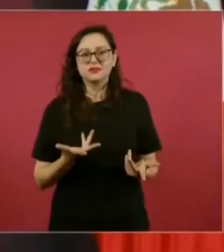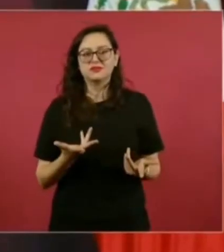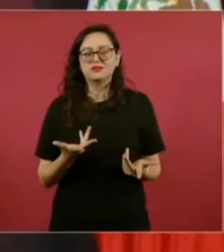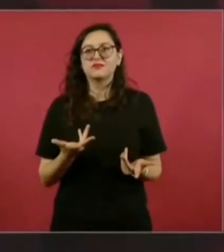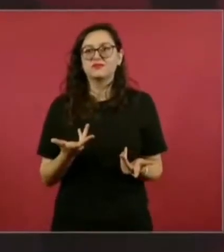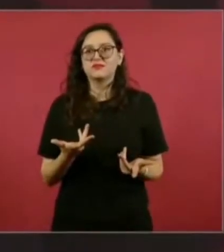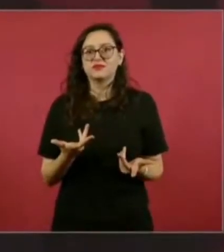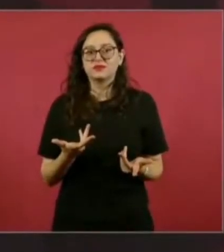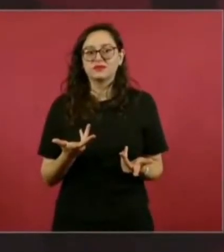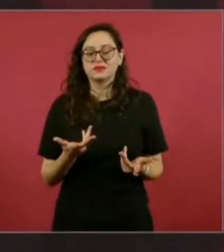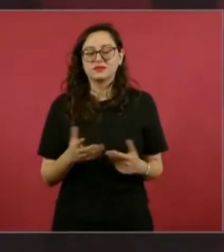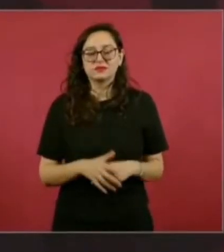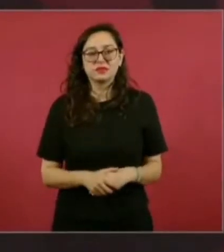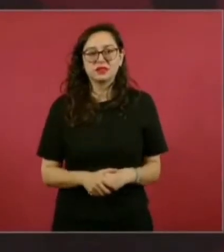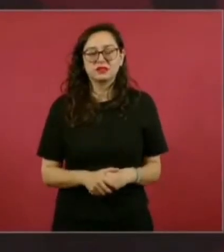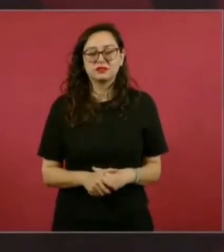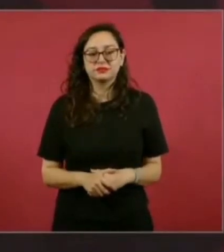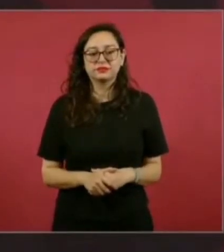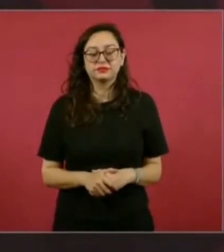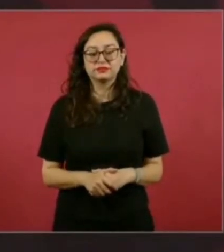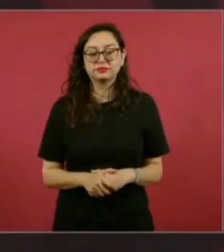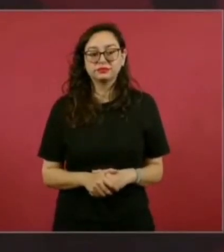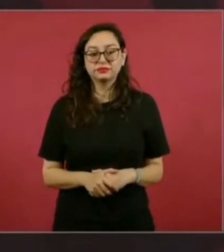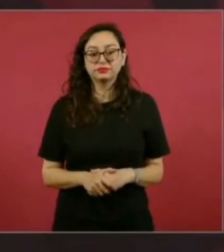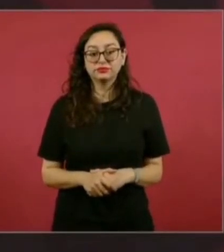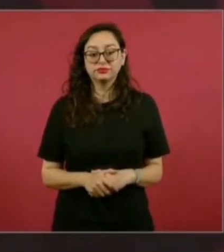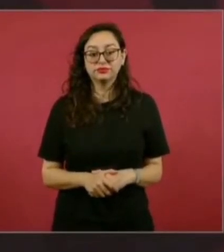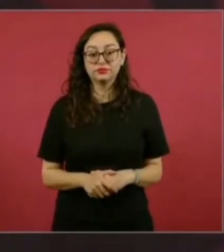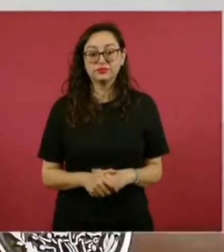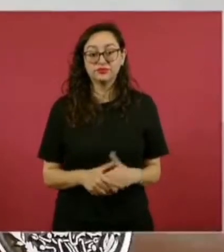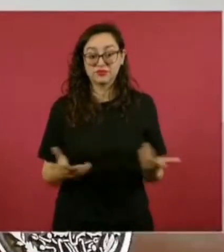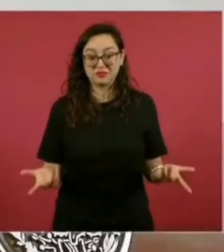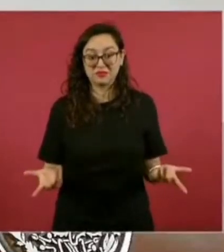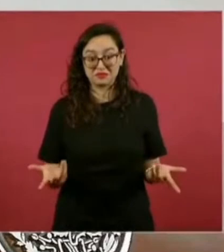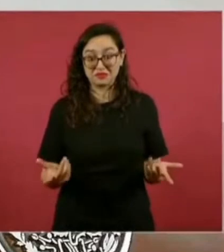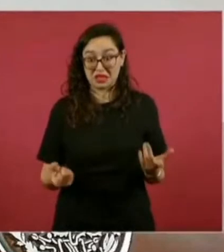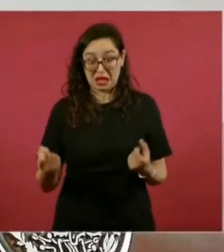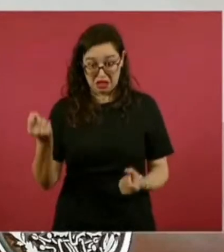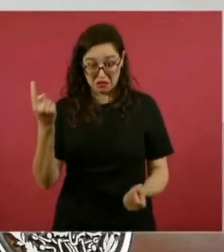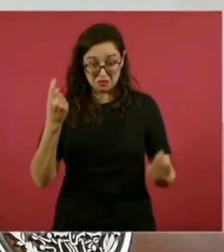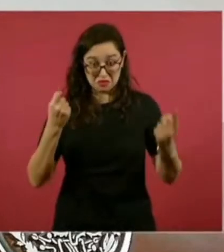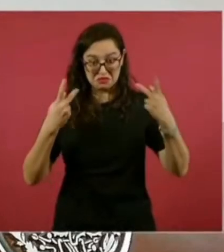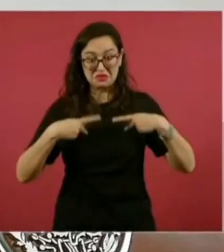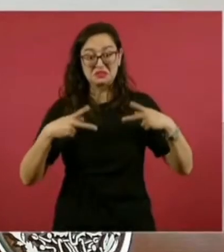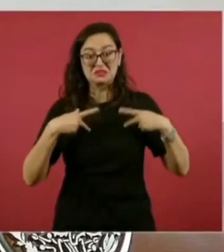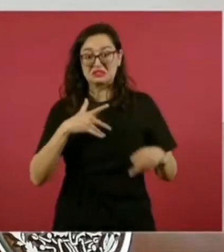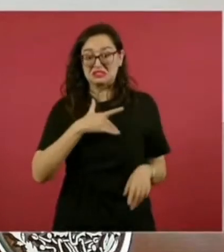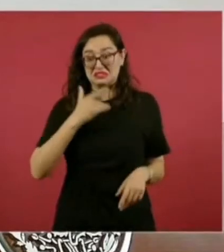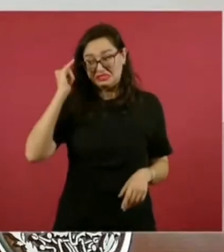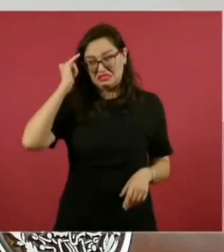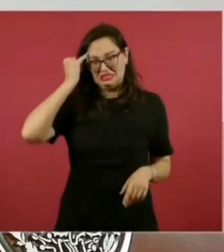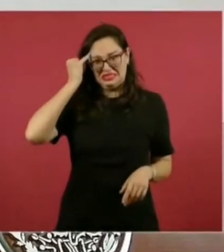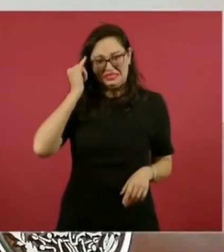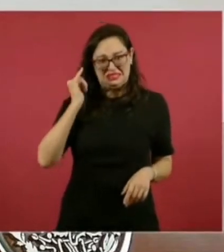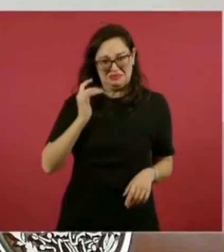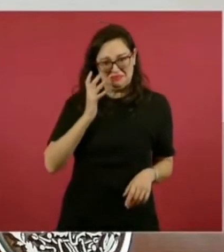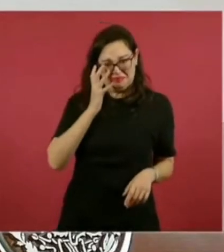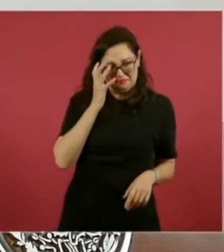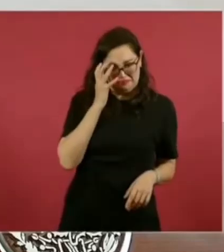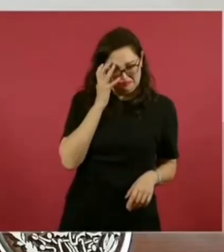avergonzarnos de nuestro pasado,